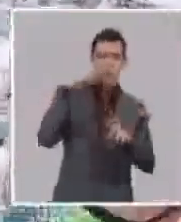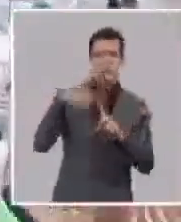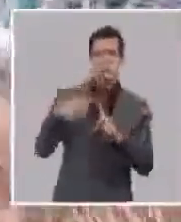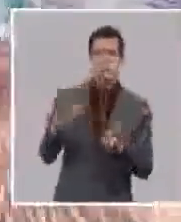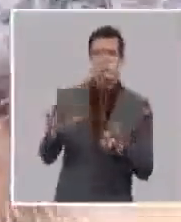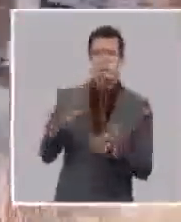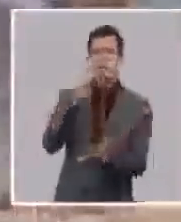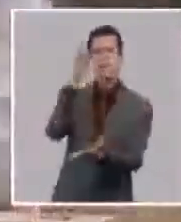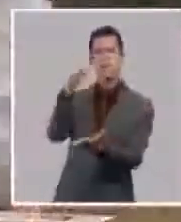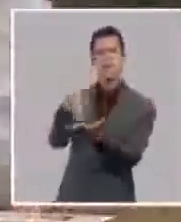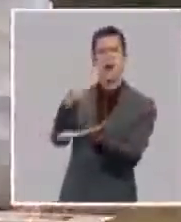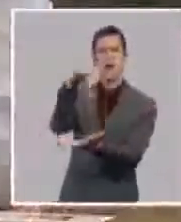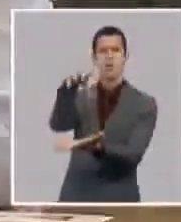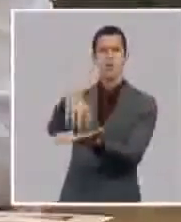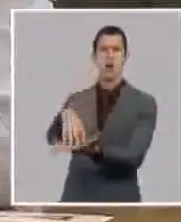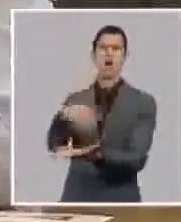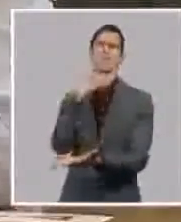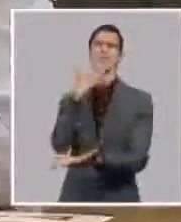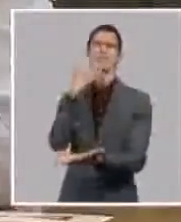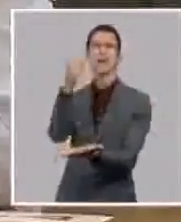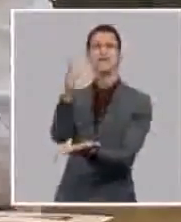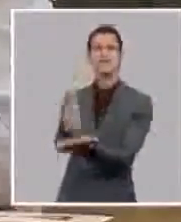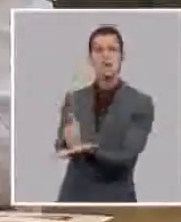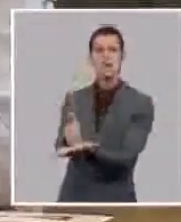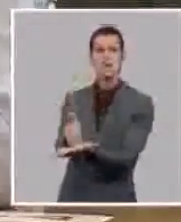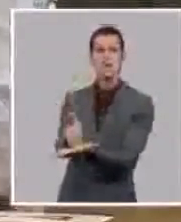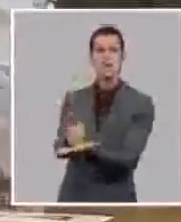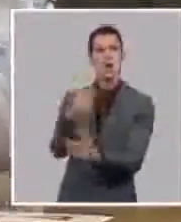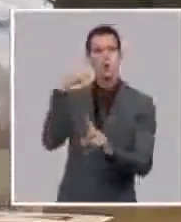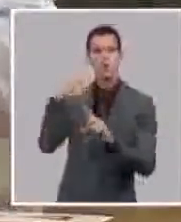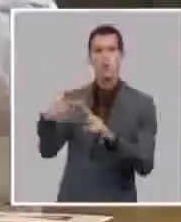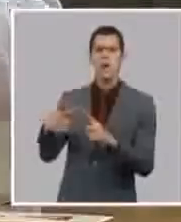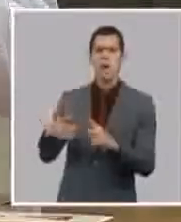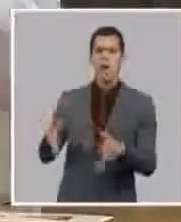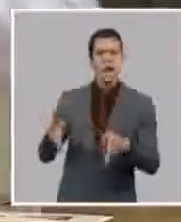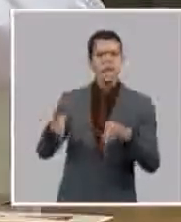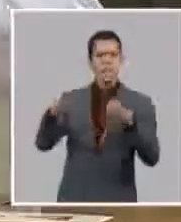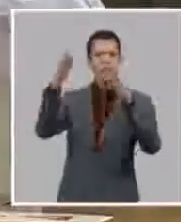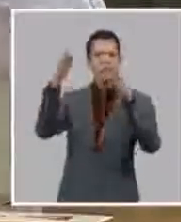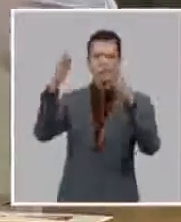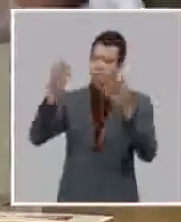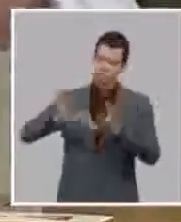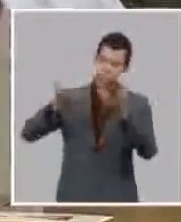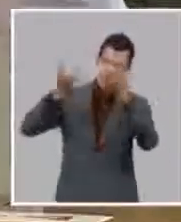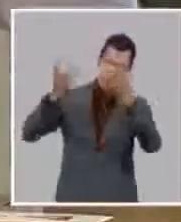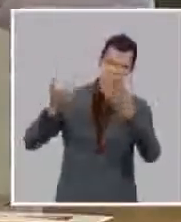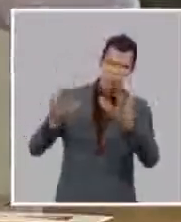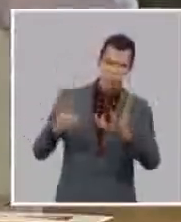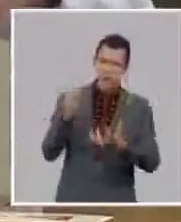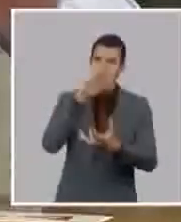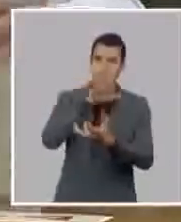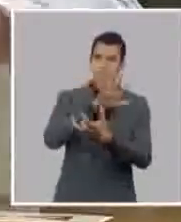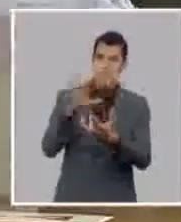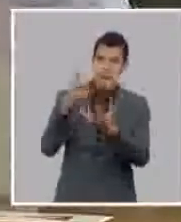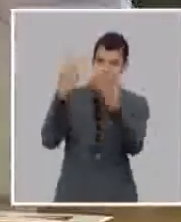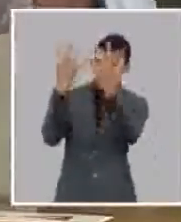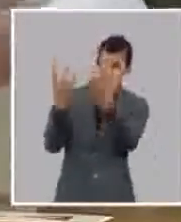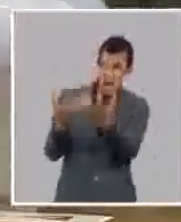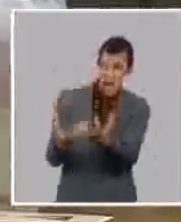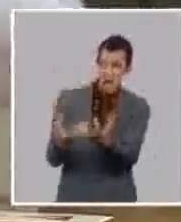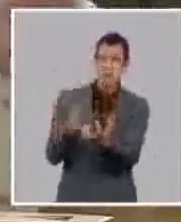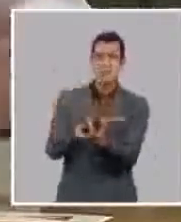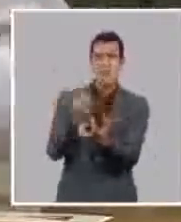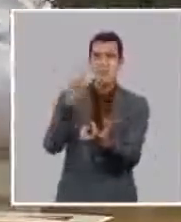y además con la convicción de que después que hicieran ese hecho ellos ya estaban llegando los barcos